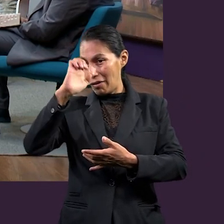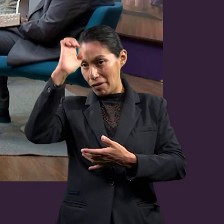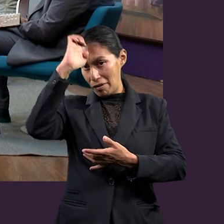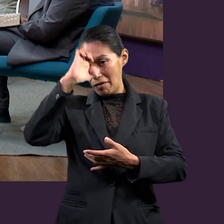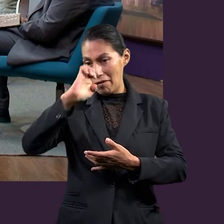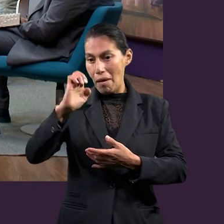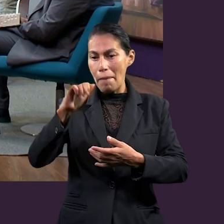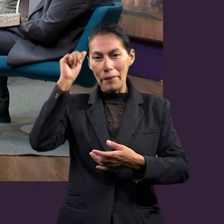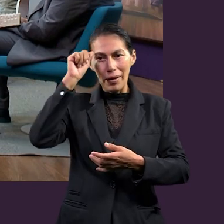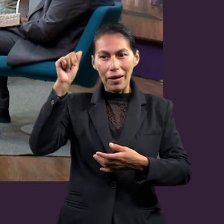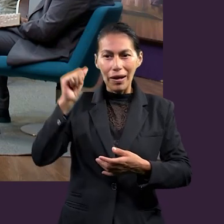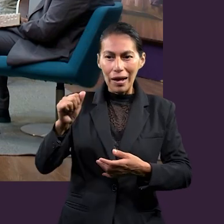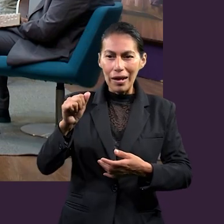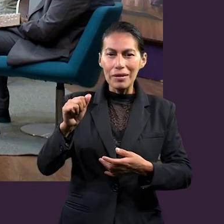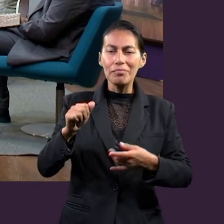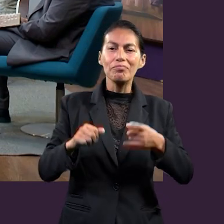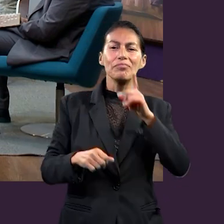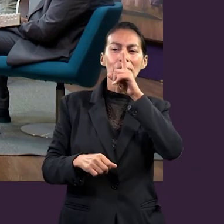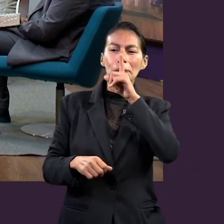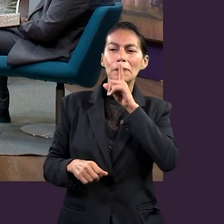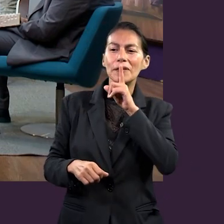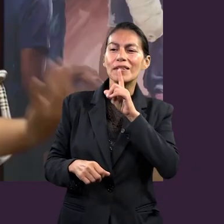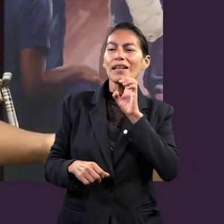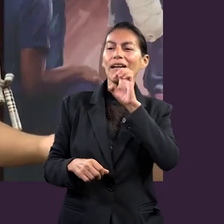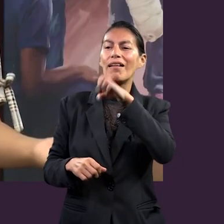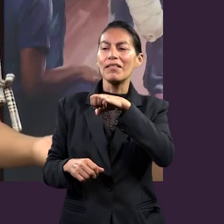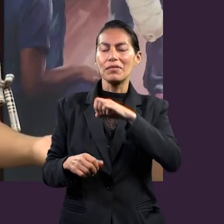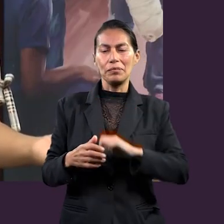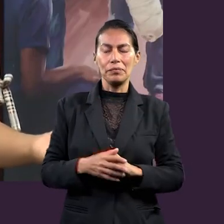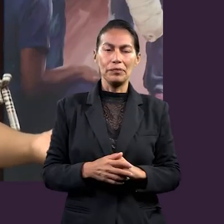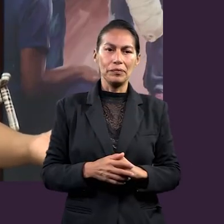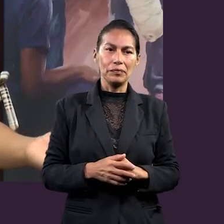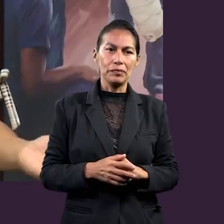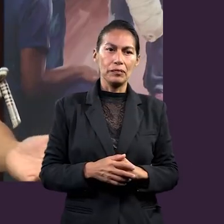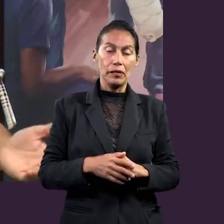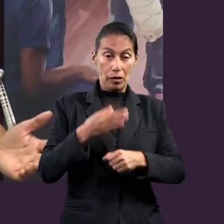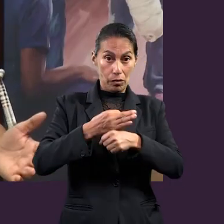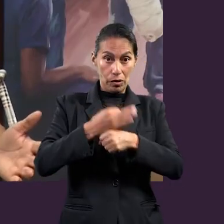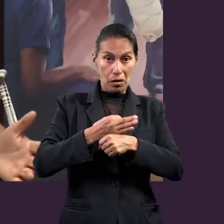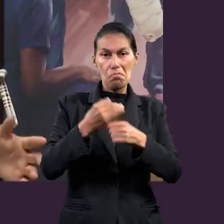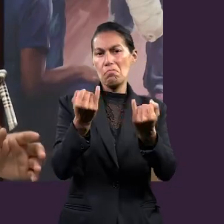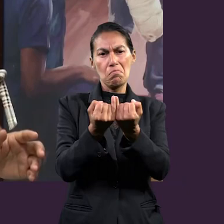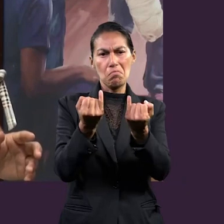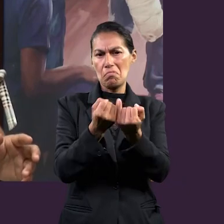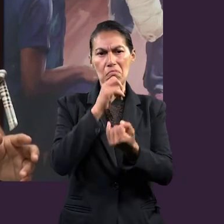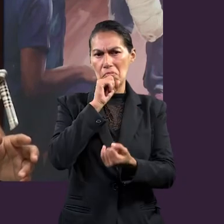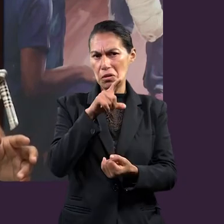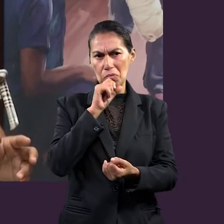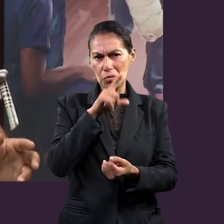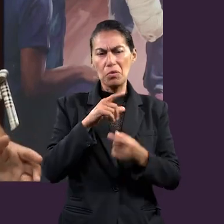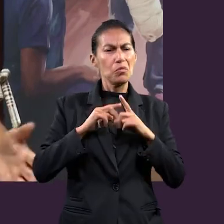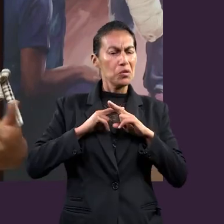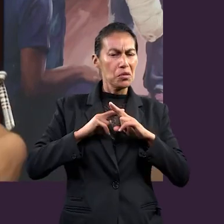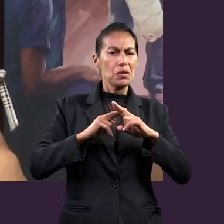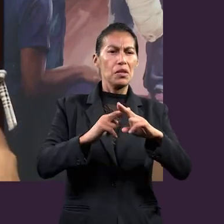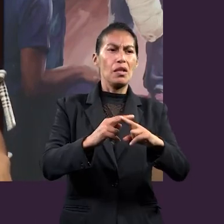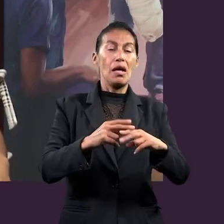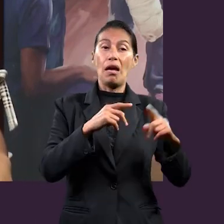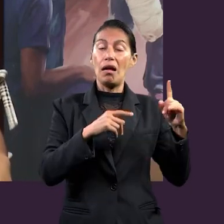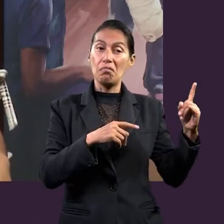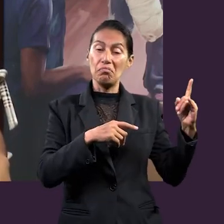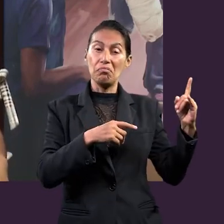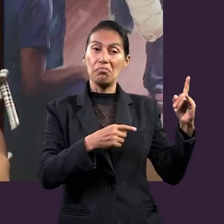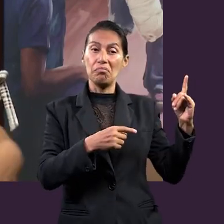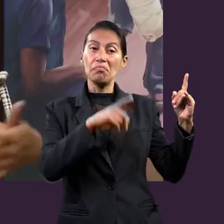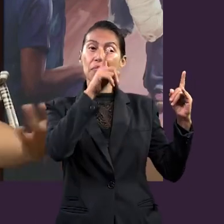hacernos pecar? La mentira, ¿no? Lo contrario a la verdad, lo primero que Dios quiere que usemos. Y en la actualidad lo